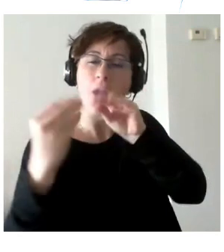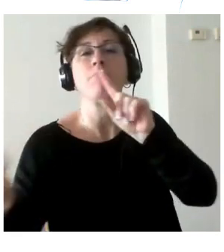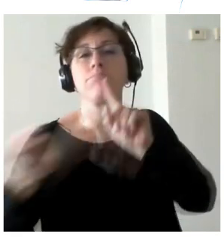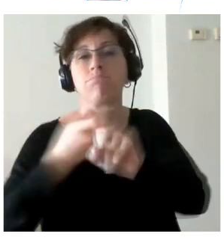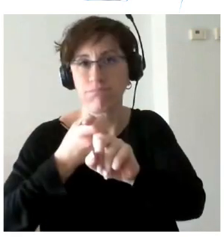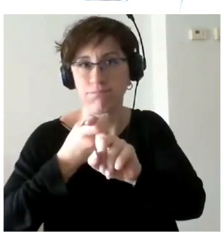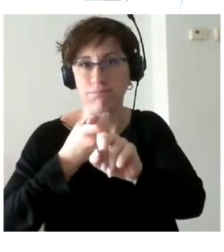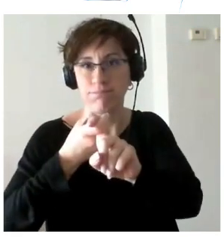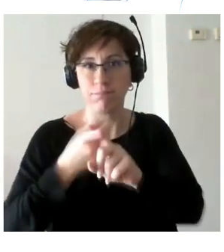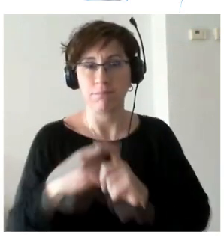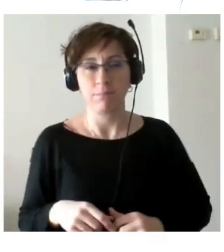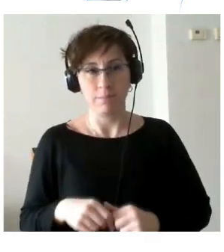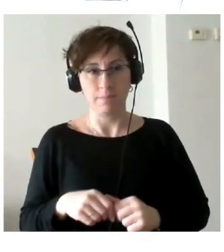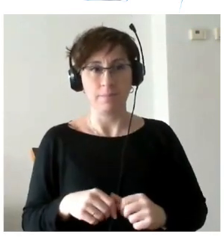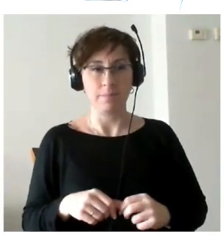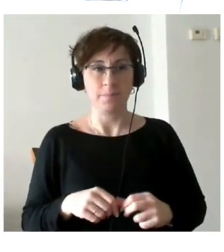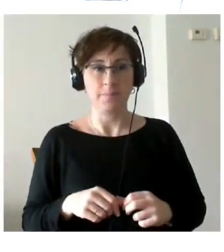recientemente se acaba de comentar.